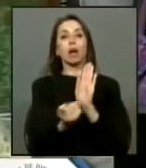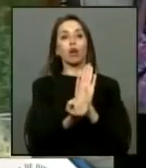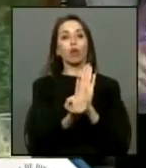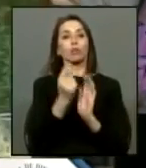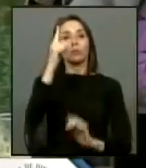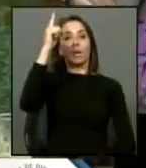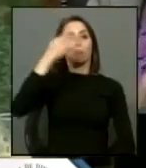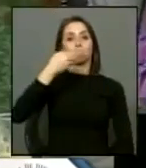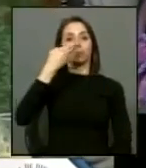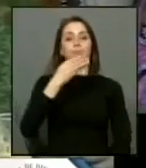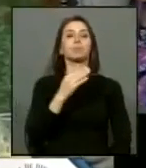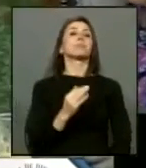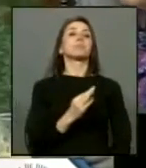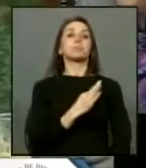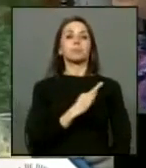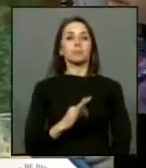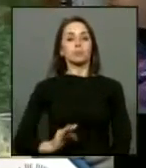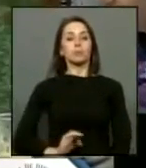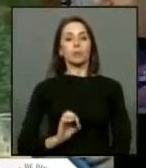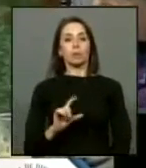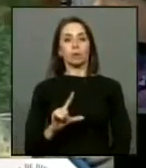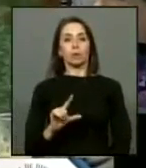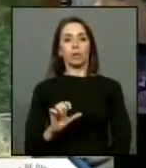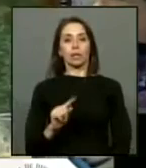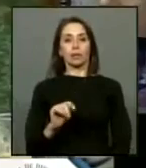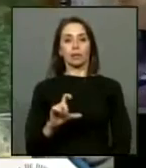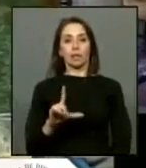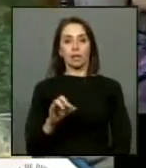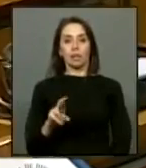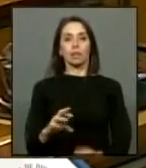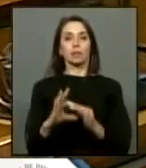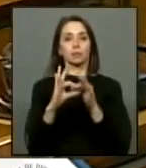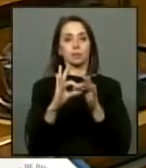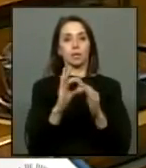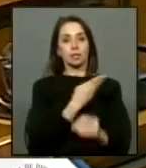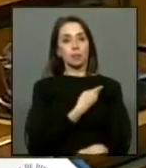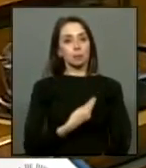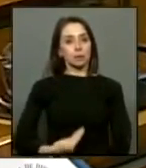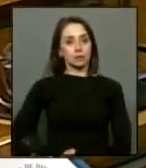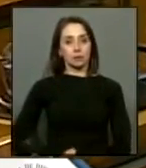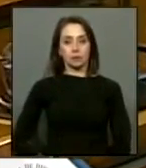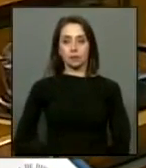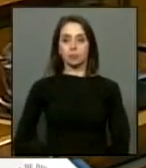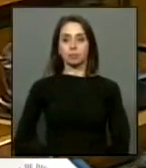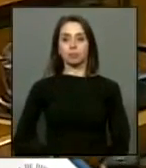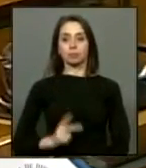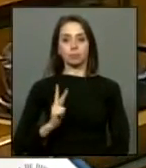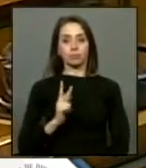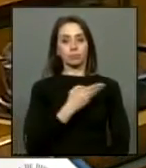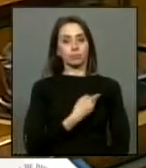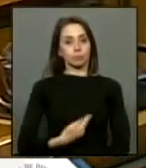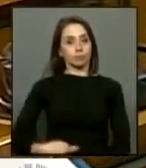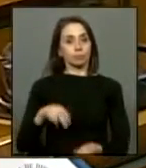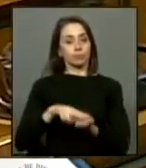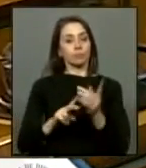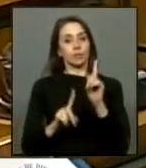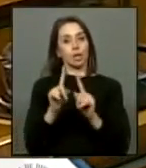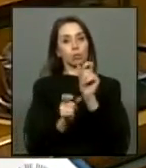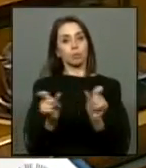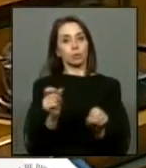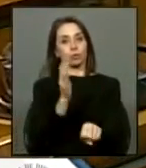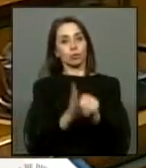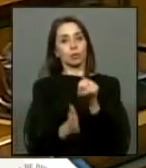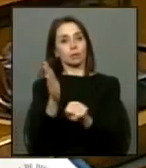pedido la palabra el diputado Felipe Letelier gracias presidente señor presidente es cierto que algunos exonerados